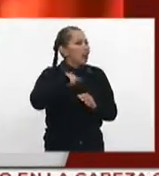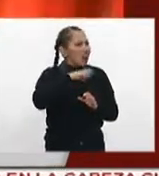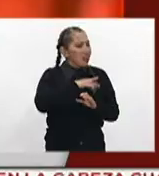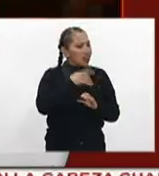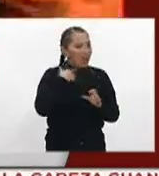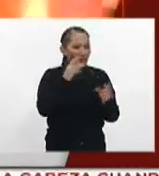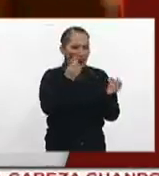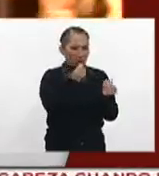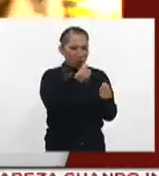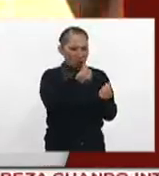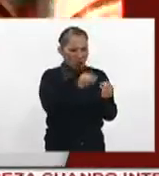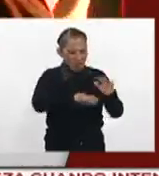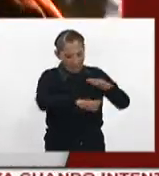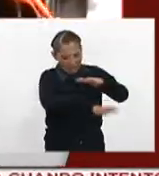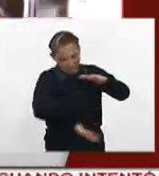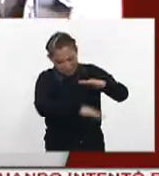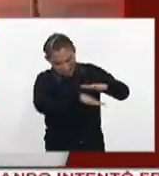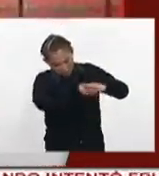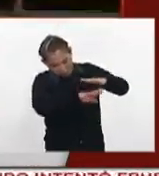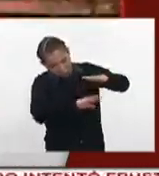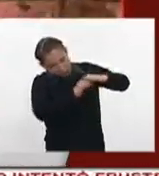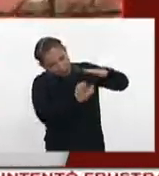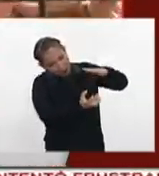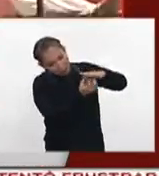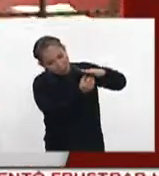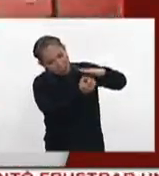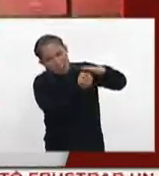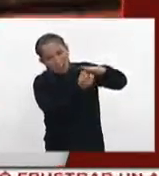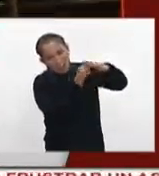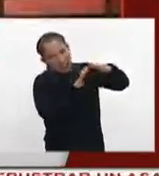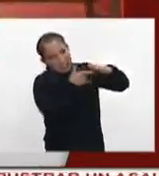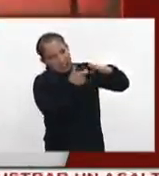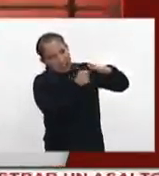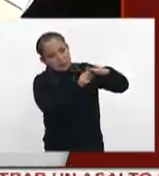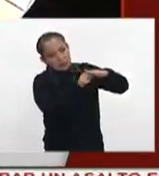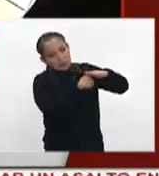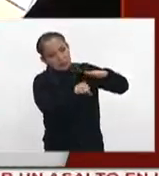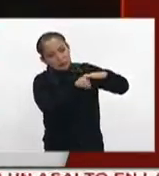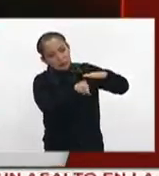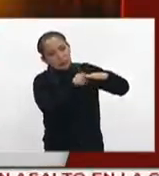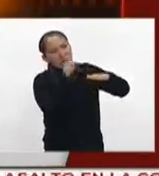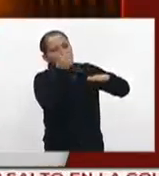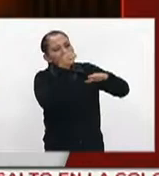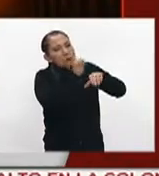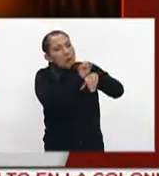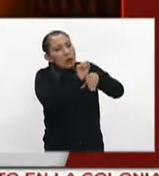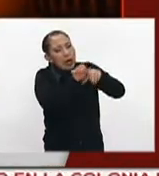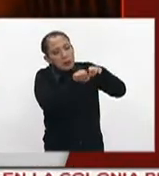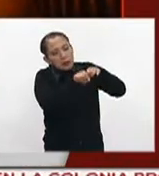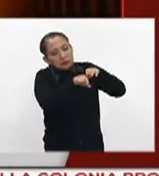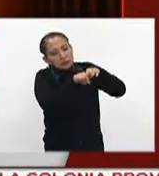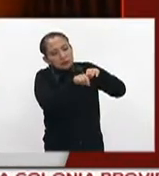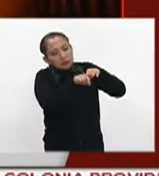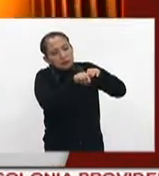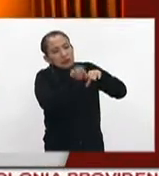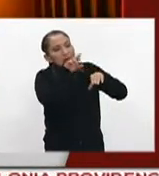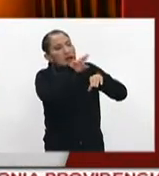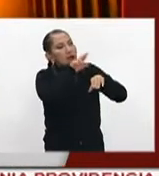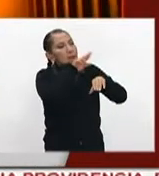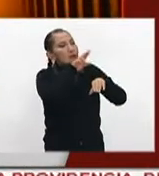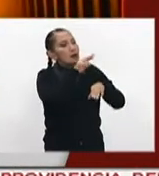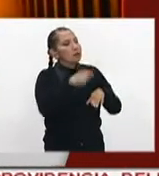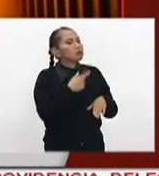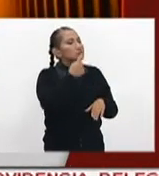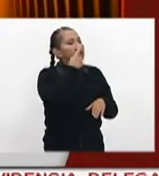hay una humedad en la parte baja, empieza a subir la humedad. Eso quiere decir que hay una fuga de gas en el tanque. Esto de inmediato